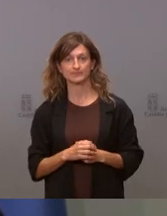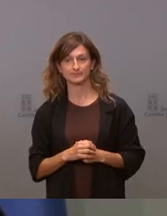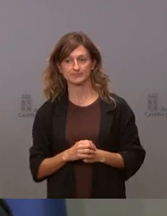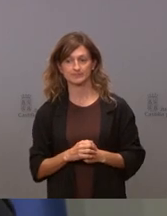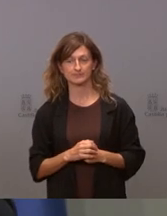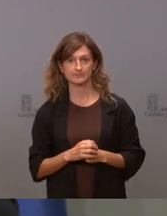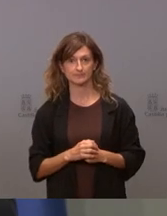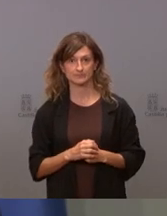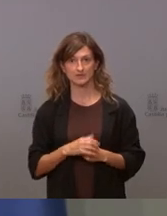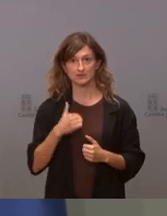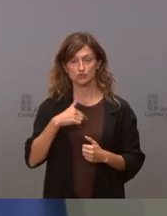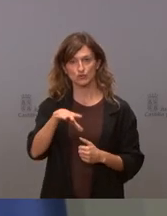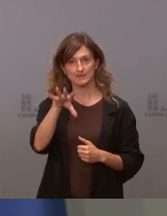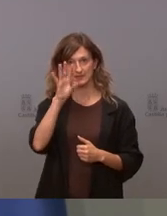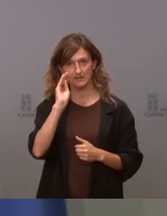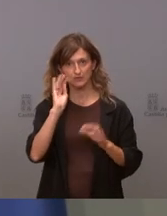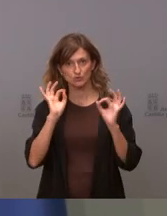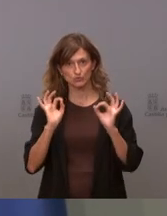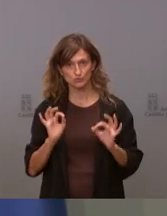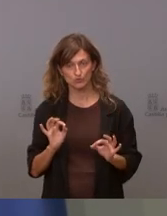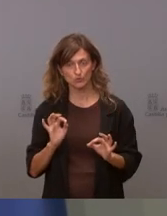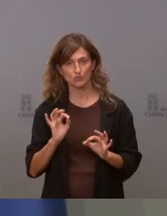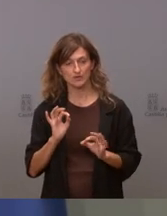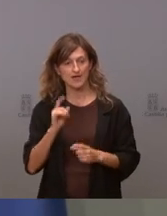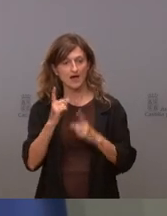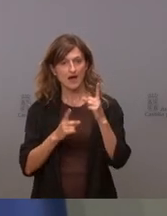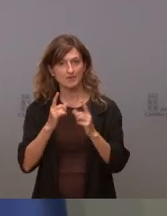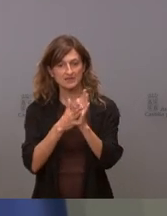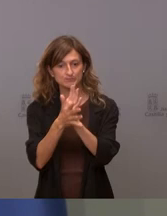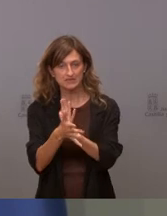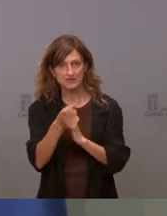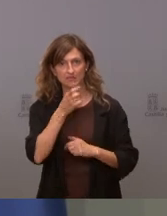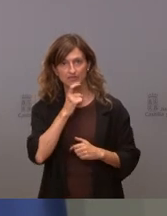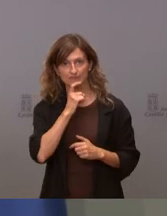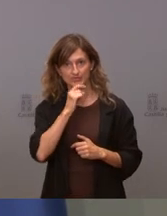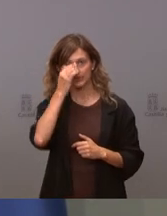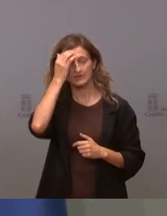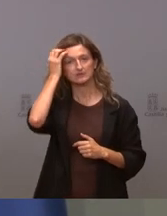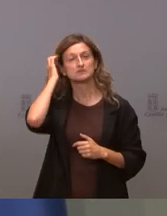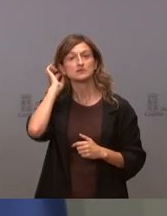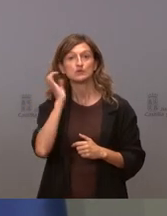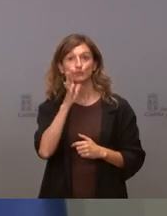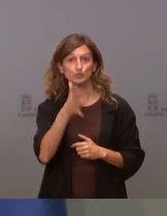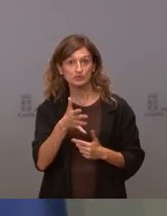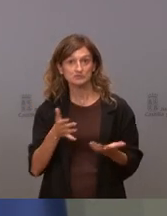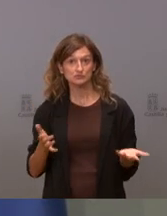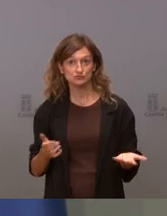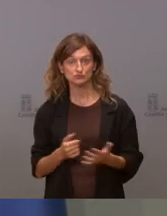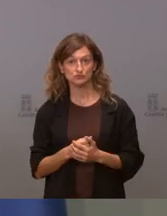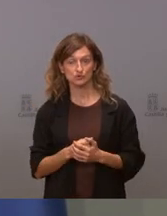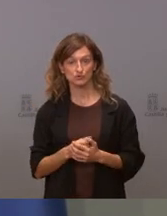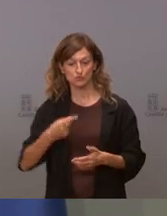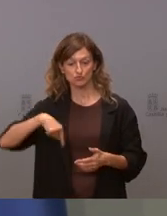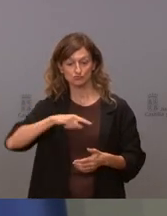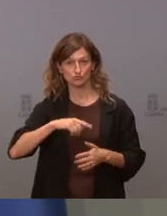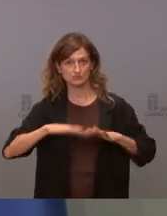y yo entiendo que es difícil a veces explicar las cosas por eso por eso estamos